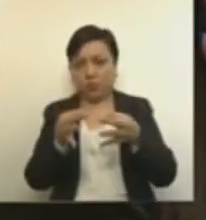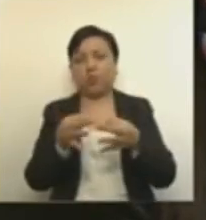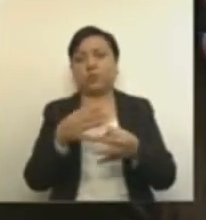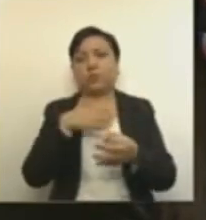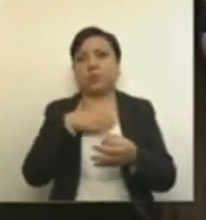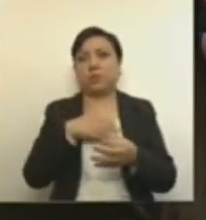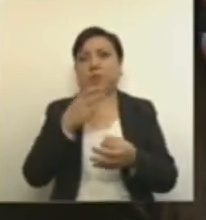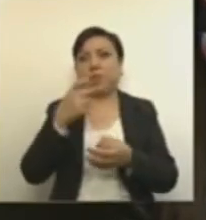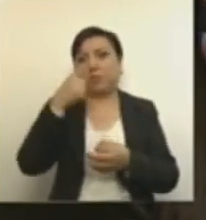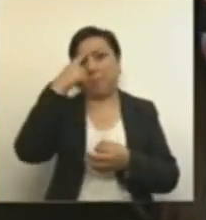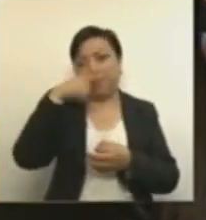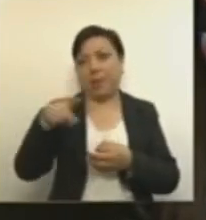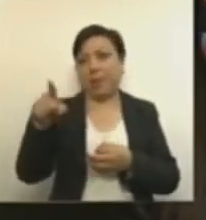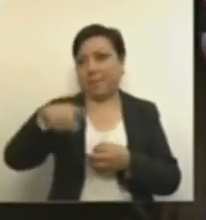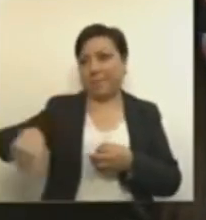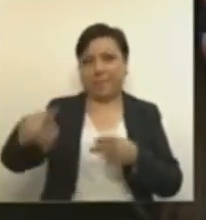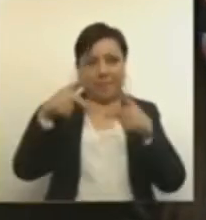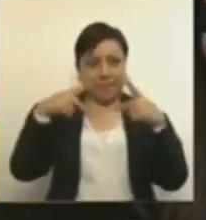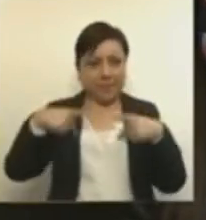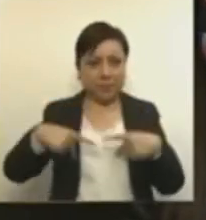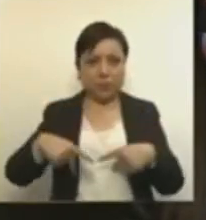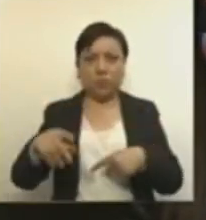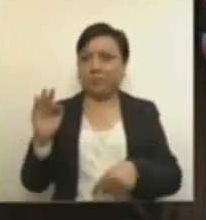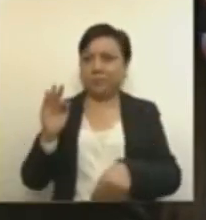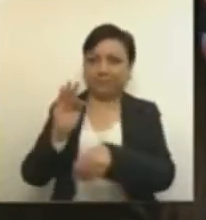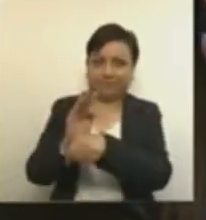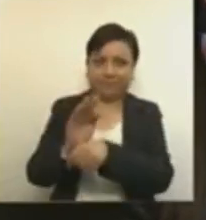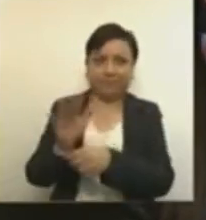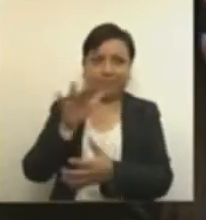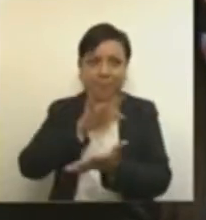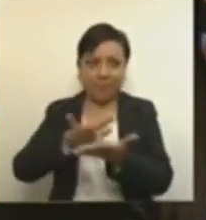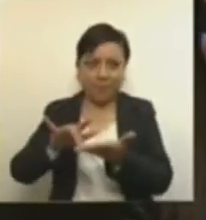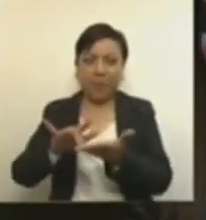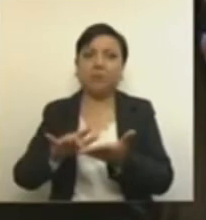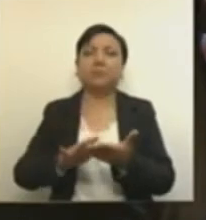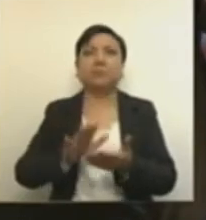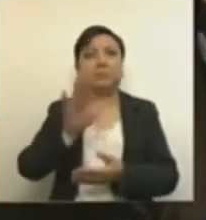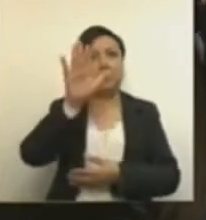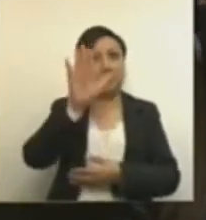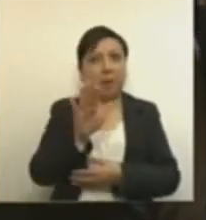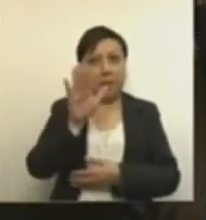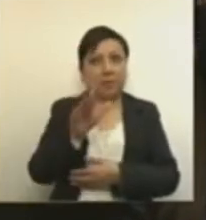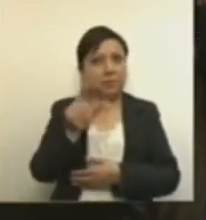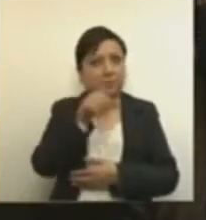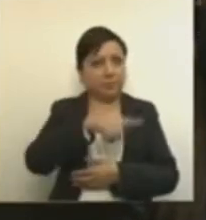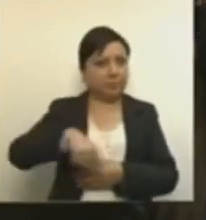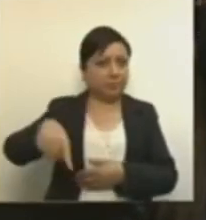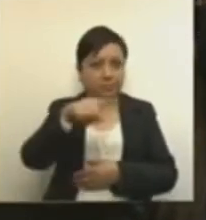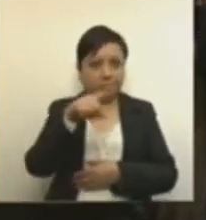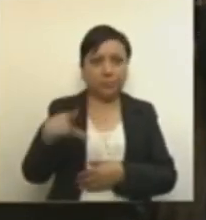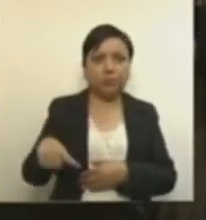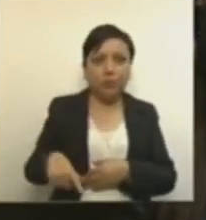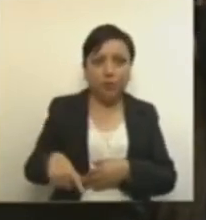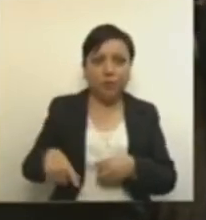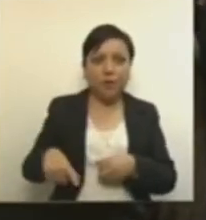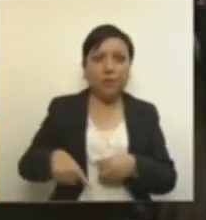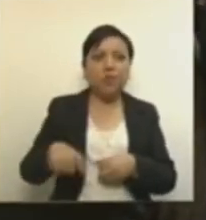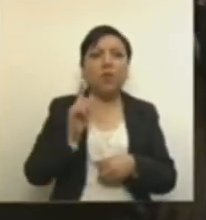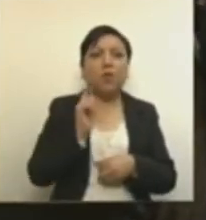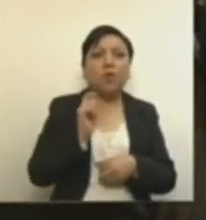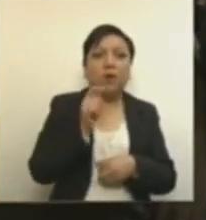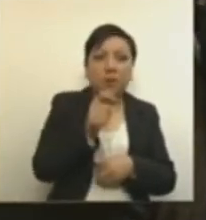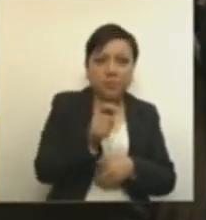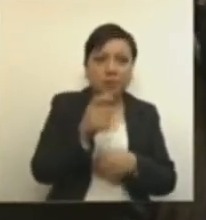y el fondo. Al parecer, nadie en el gobierno tuvo interés por tan siquiera conocer el contenido